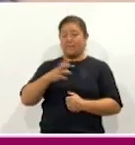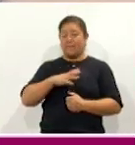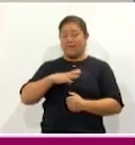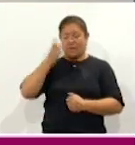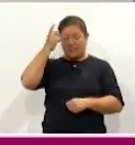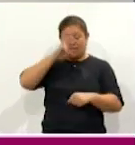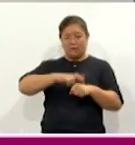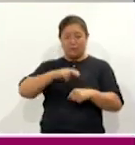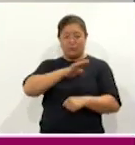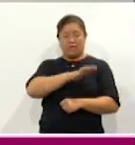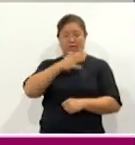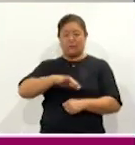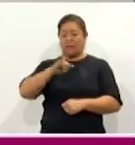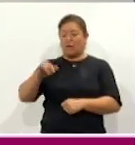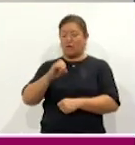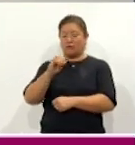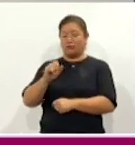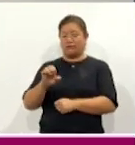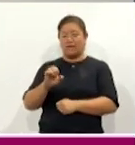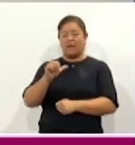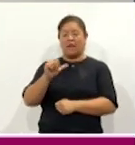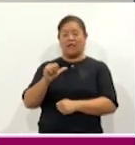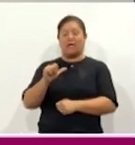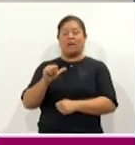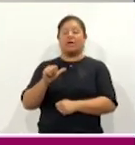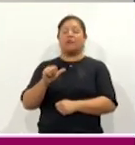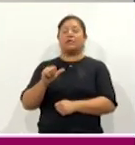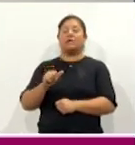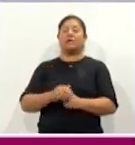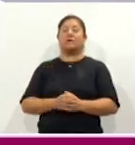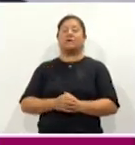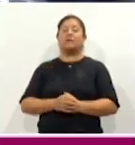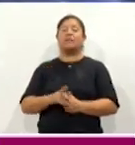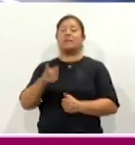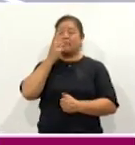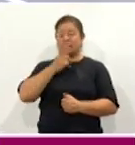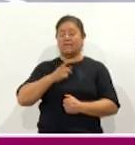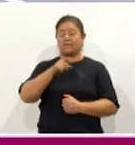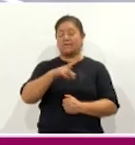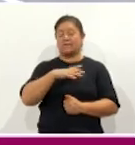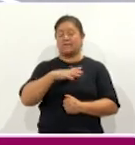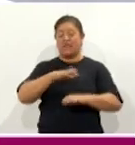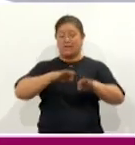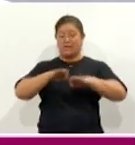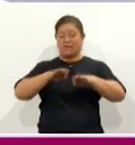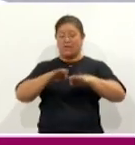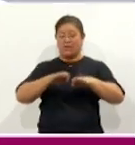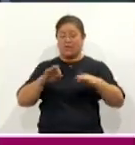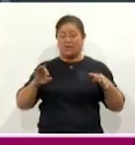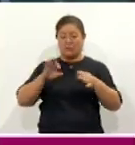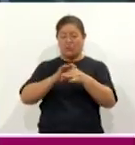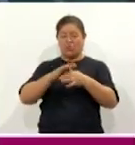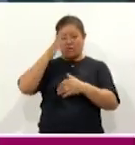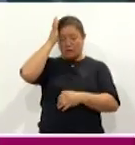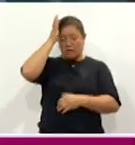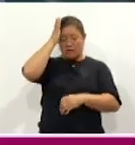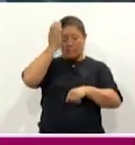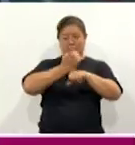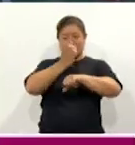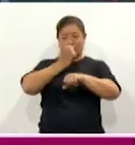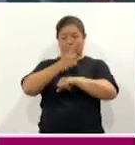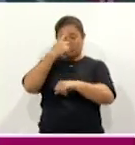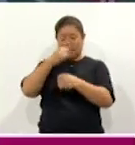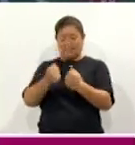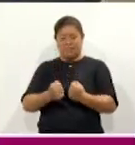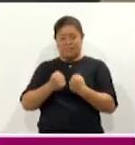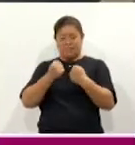Ángeles Verdes, José Armando García Nuño, indicó que trabajarán coordinadamente con las autoridades estatales para fortalecer